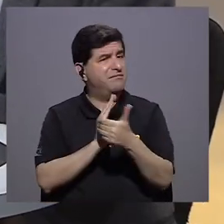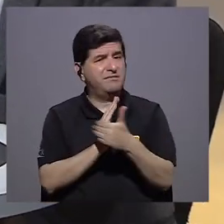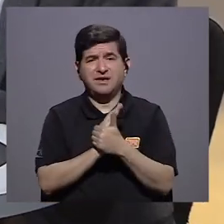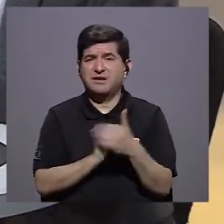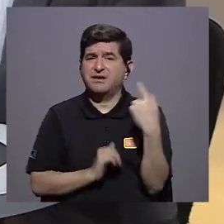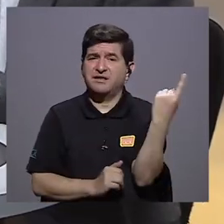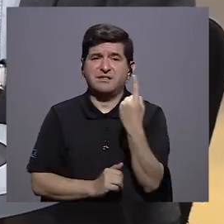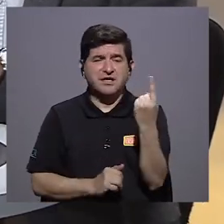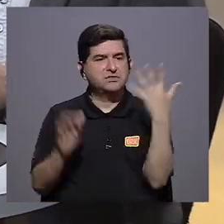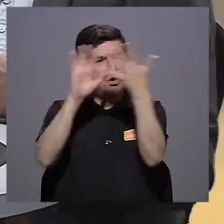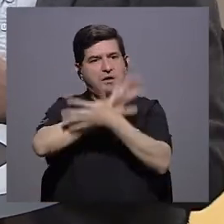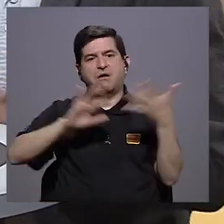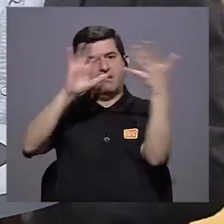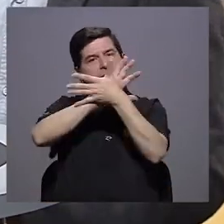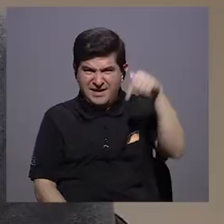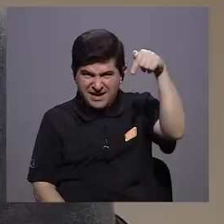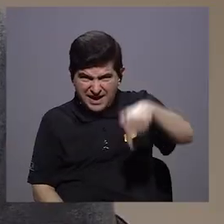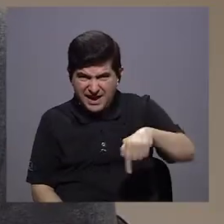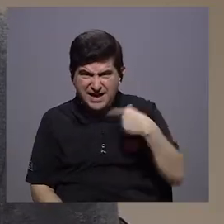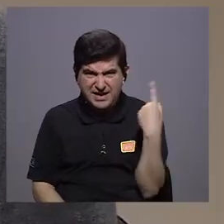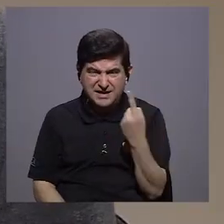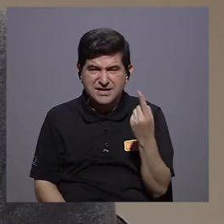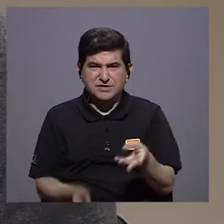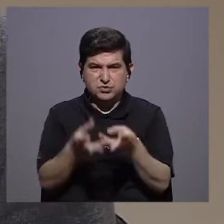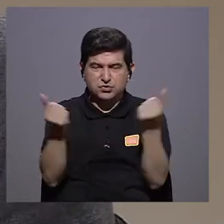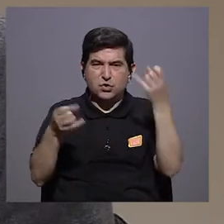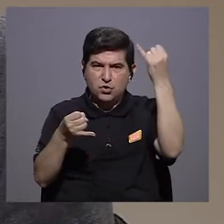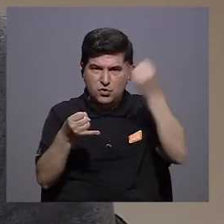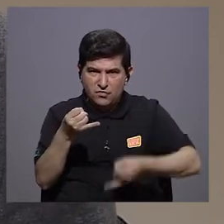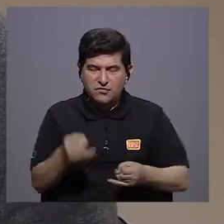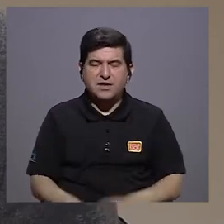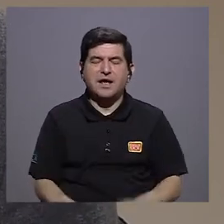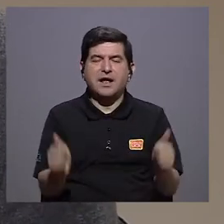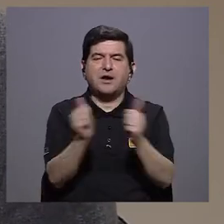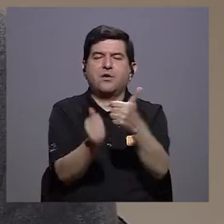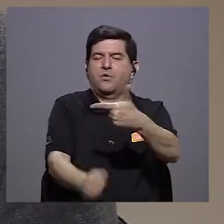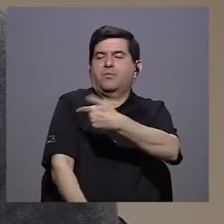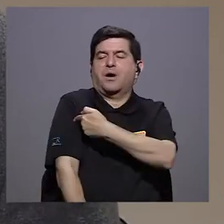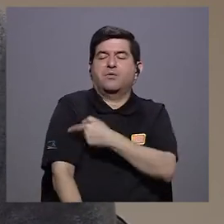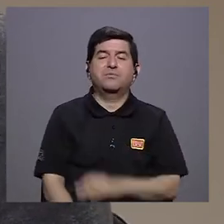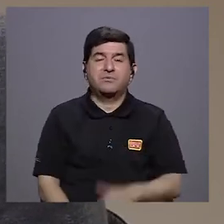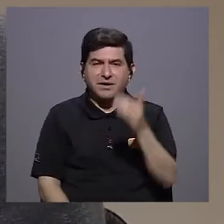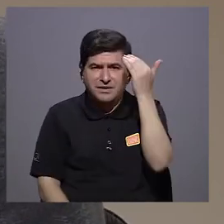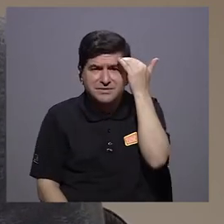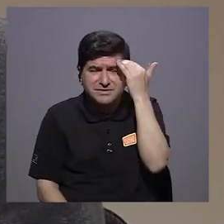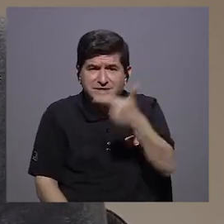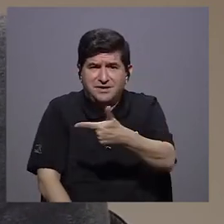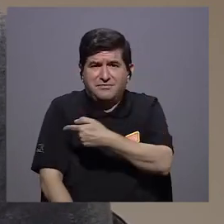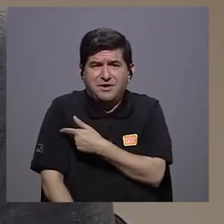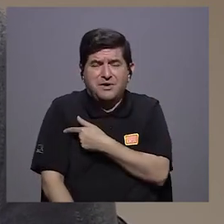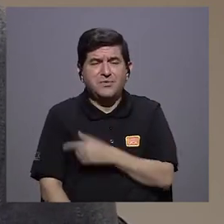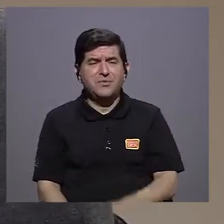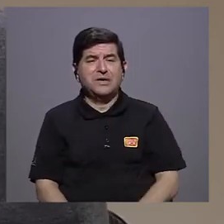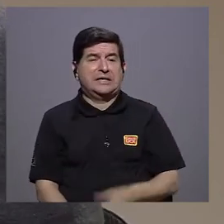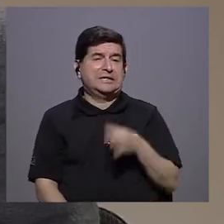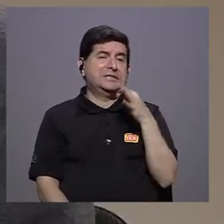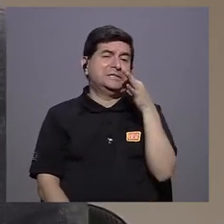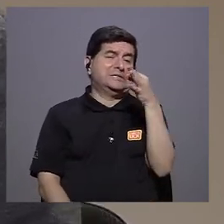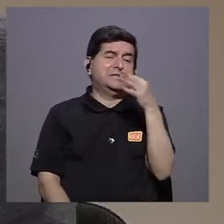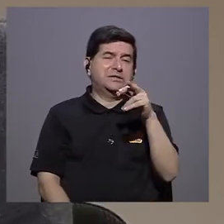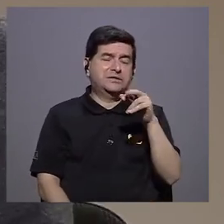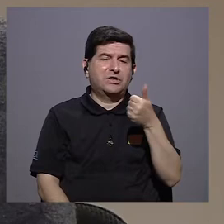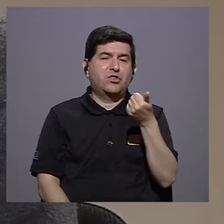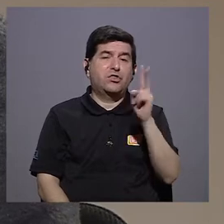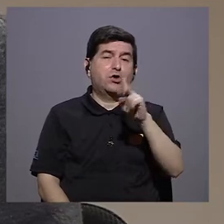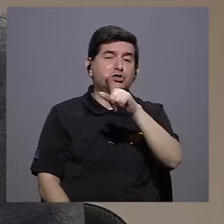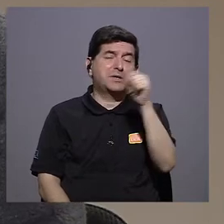capacidad, solo viene a enredar malas cosas. La única solución final vendrá con la vacuna y sabemos que la vacuna está todavía a un